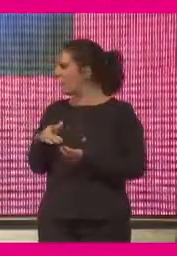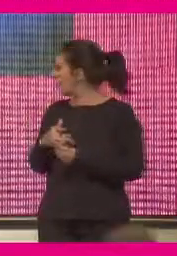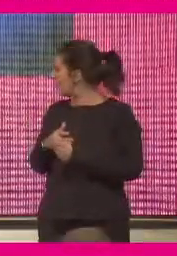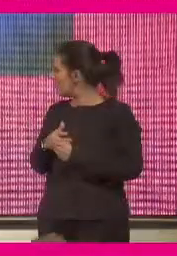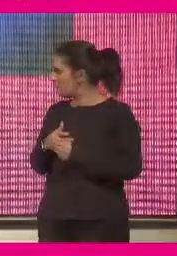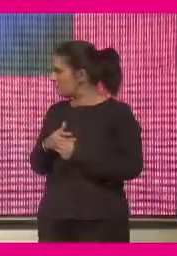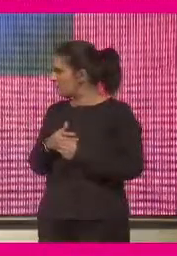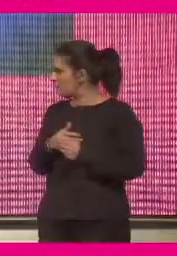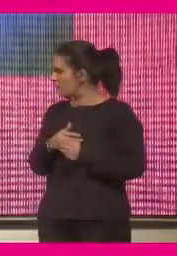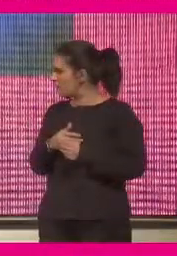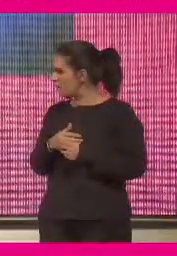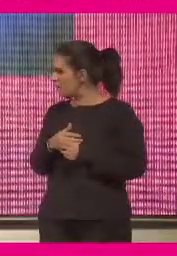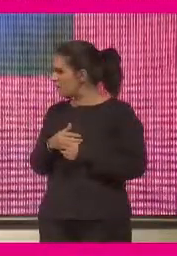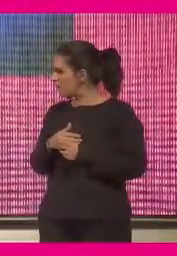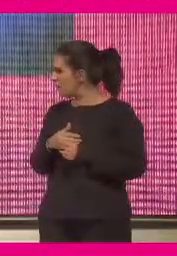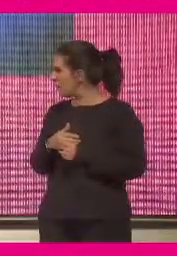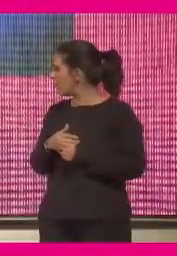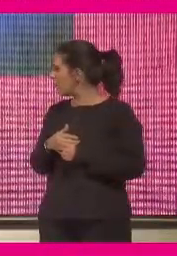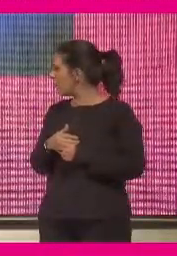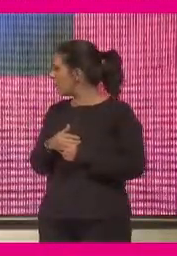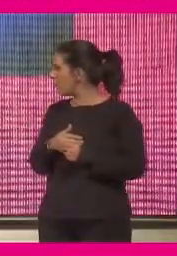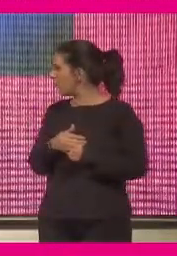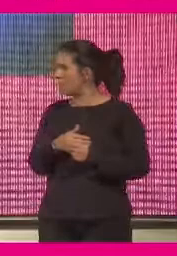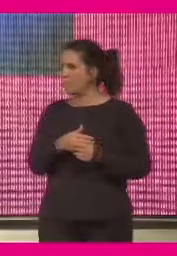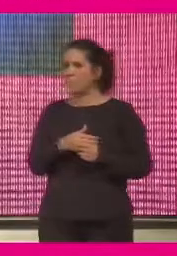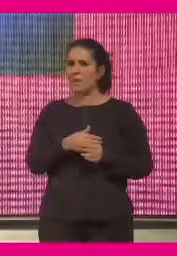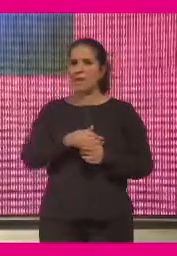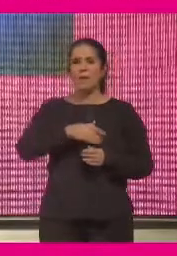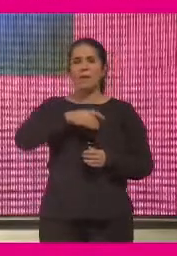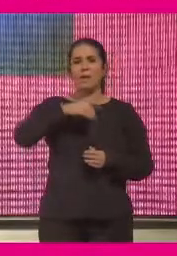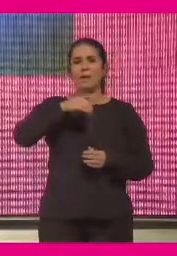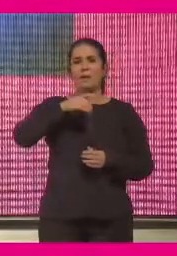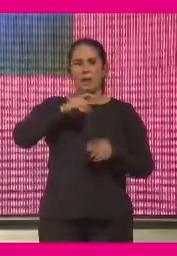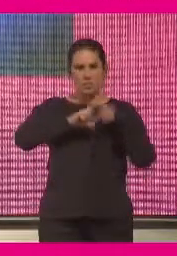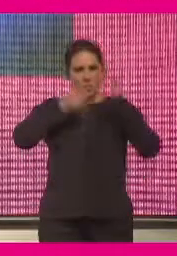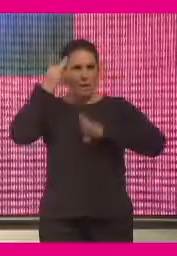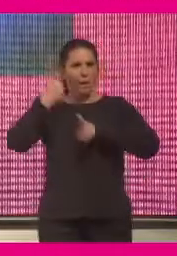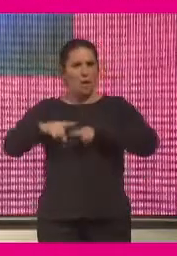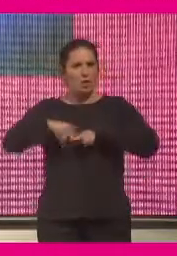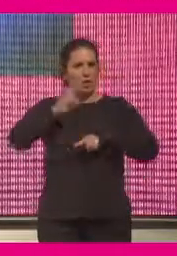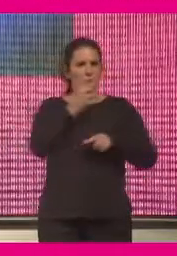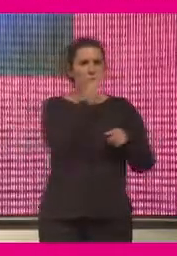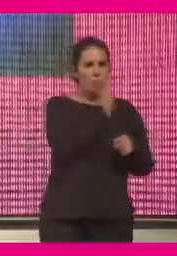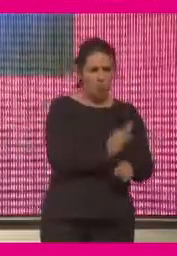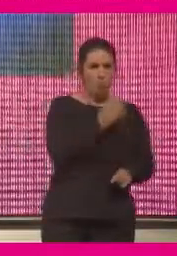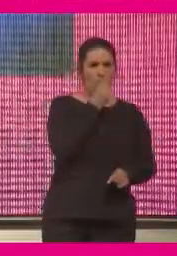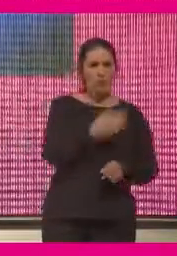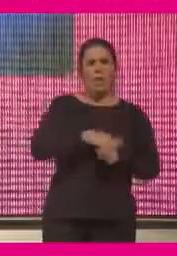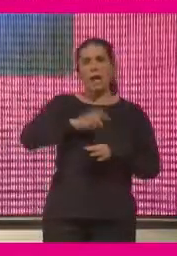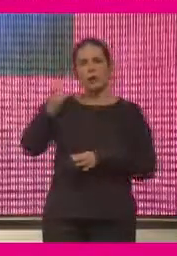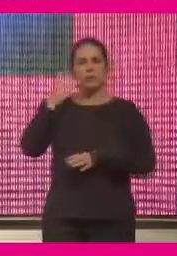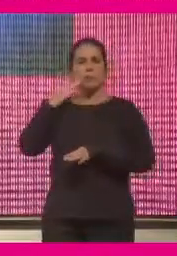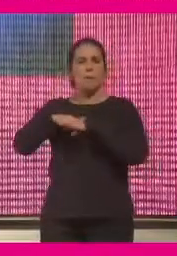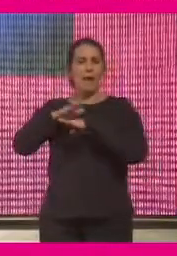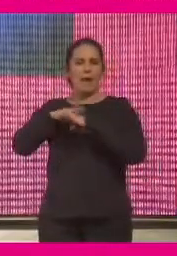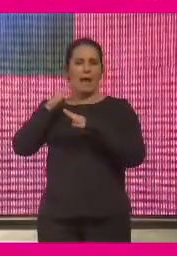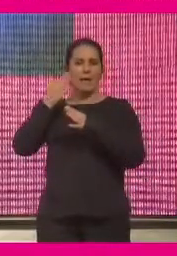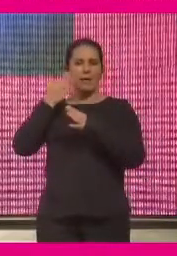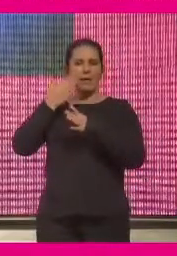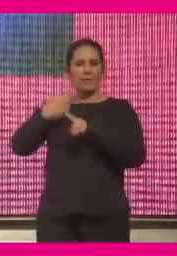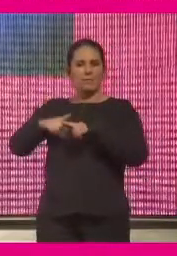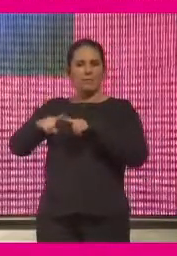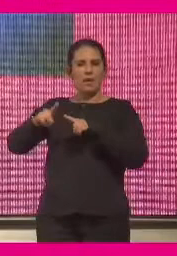desinteresadamente, desarrolladores, emprendedores, ha habido gente que aprovechado la pandemia para ataques, para fraudes, para phishing, para